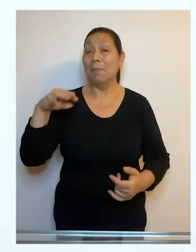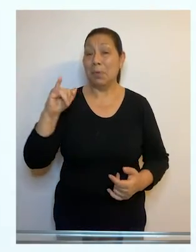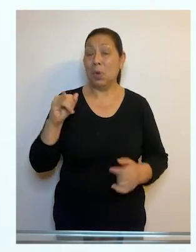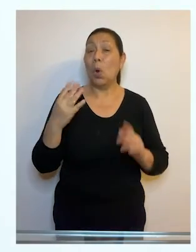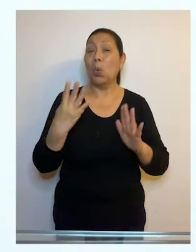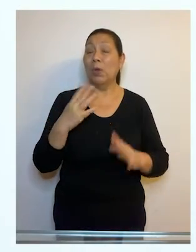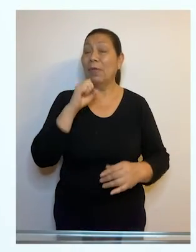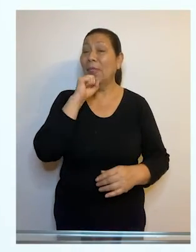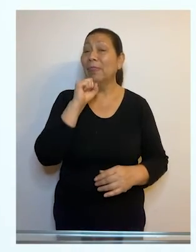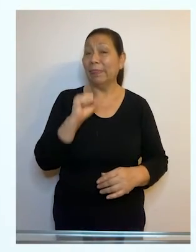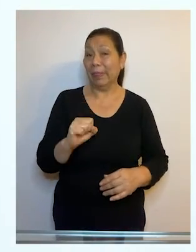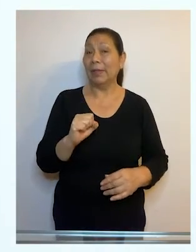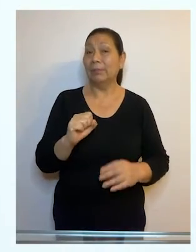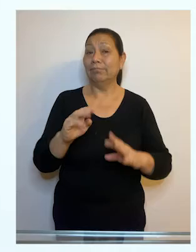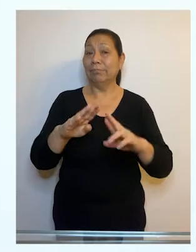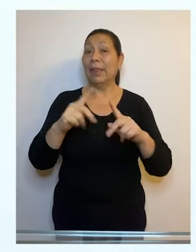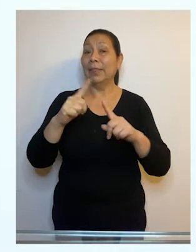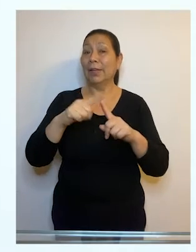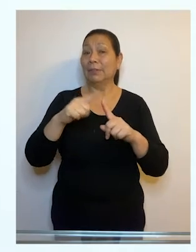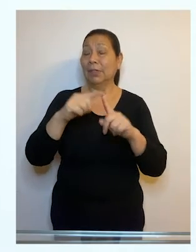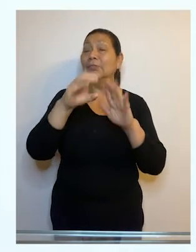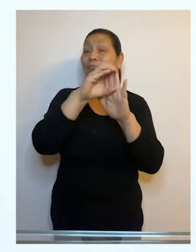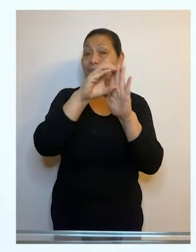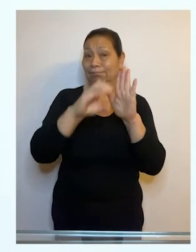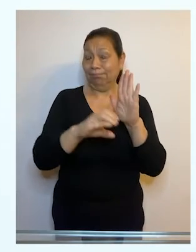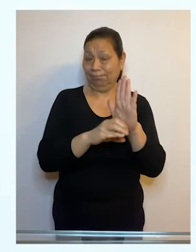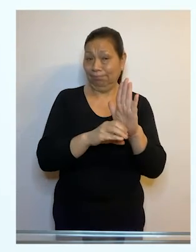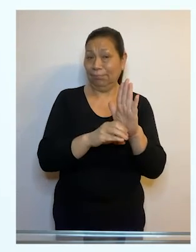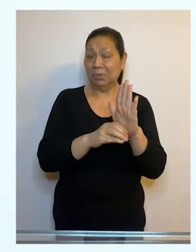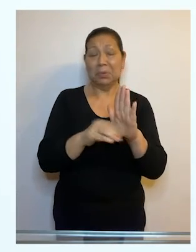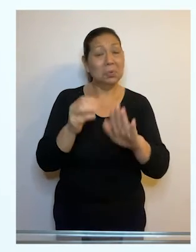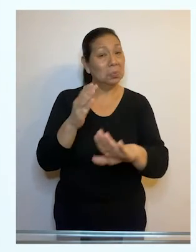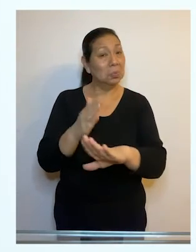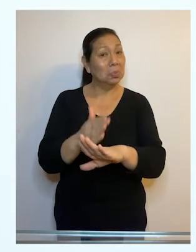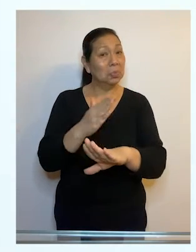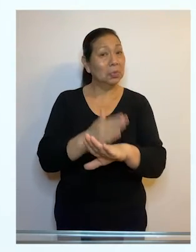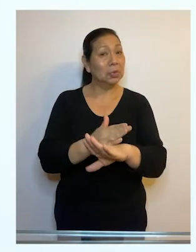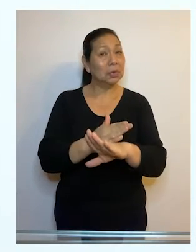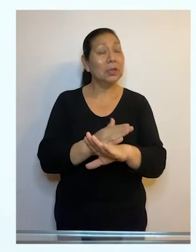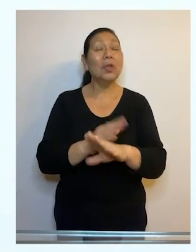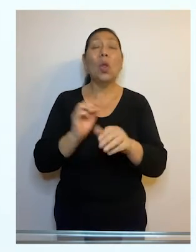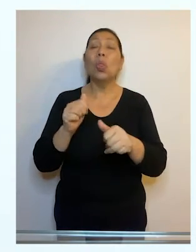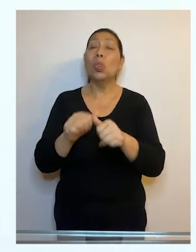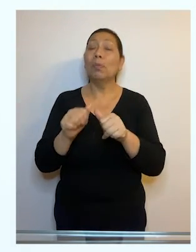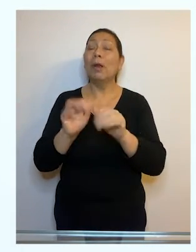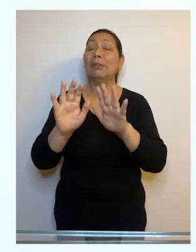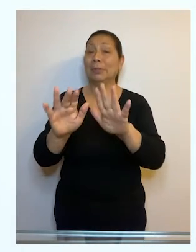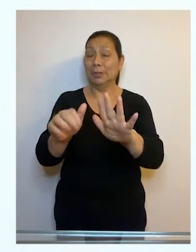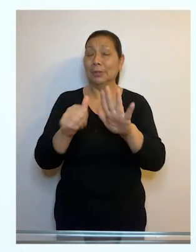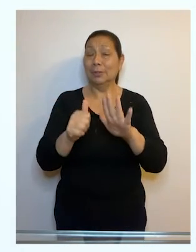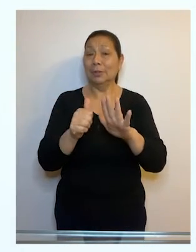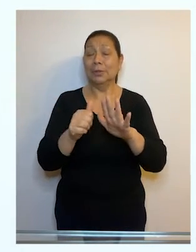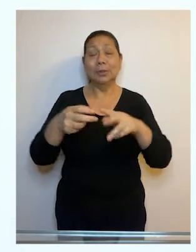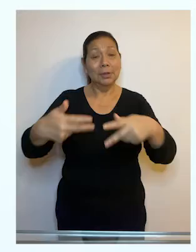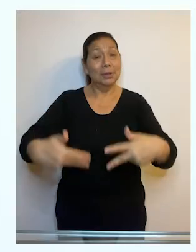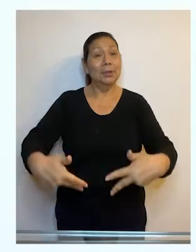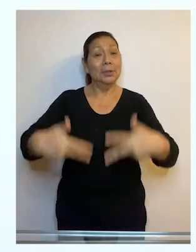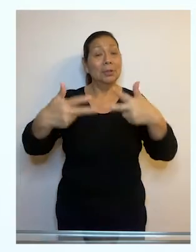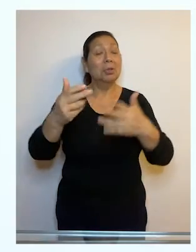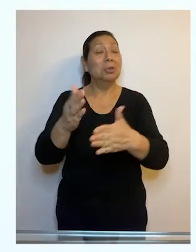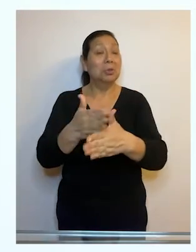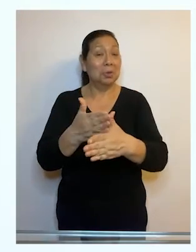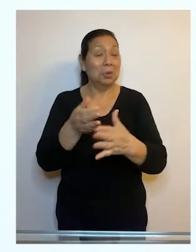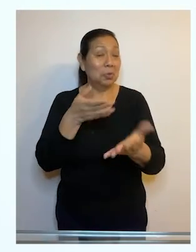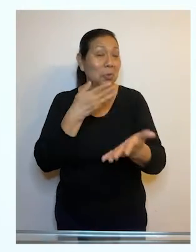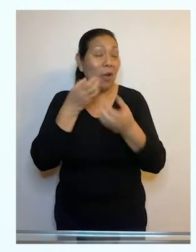Este miércoles 9 de diciembre, el Pleno del Tribunal Constitucional desarrollará su 16ª Audiencia Pública Remota.